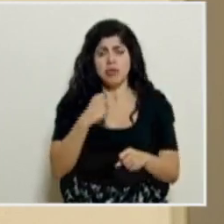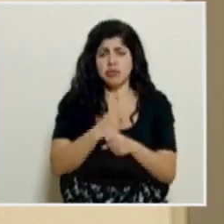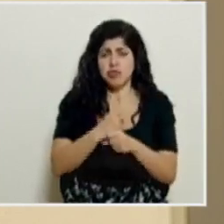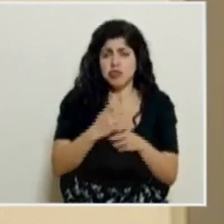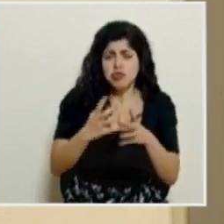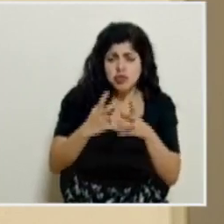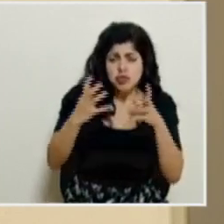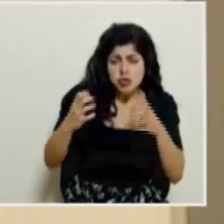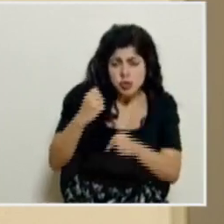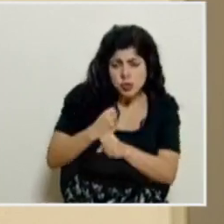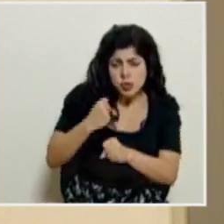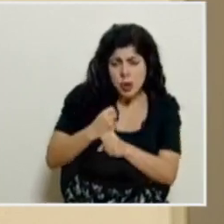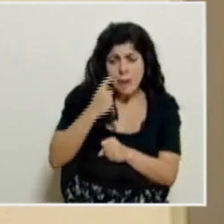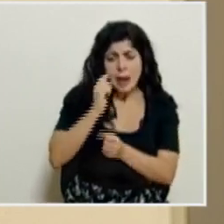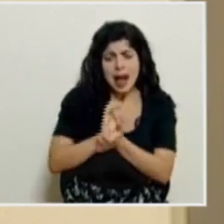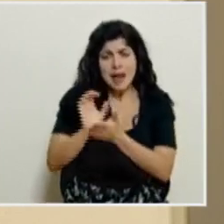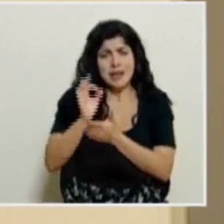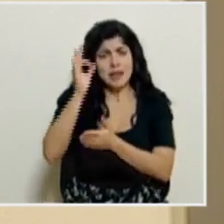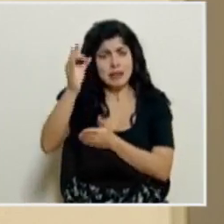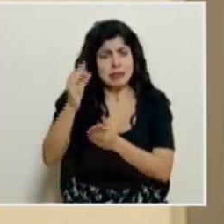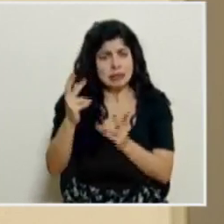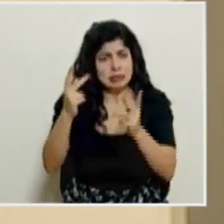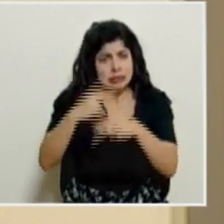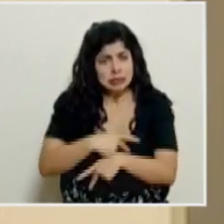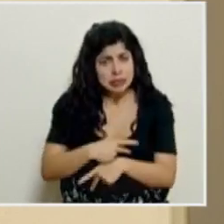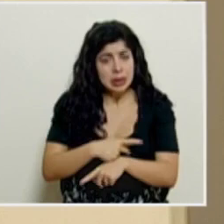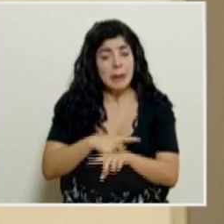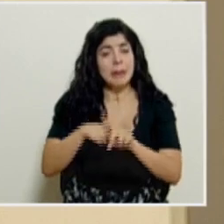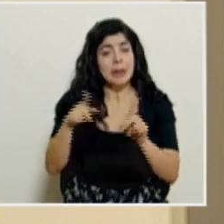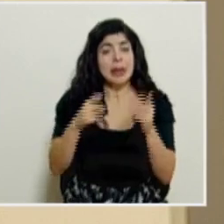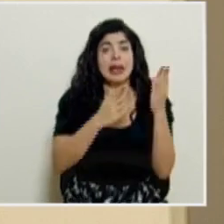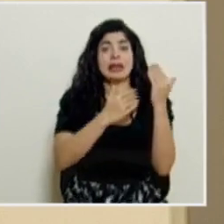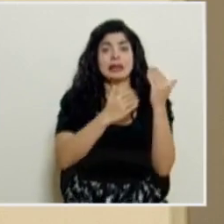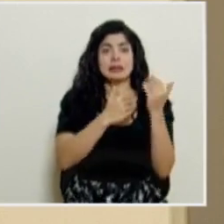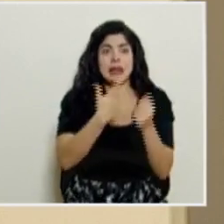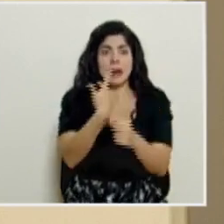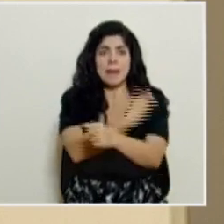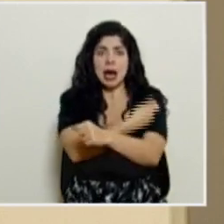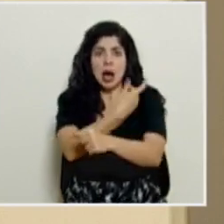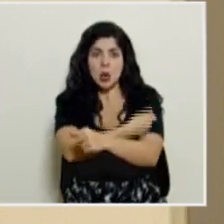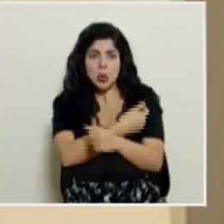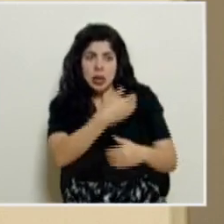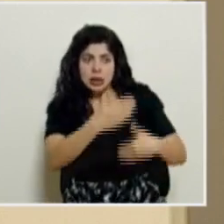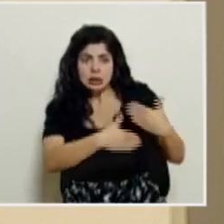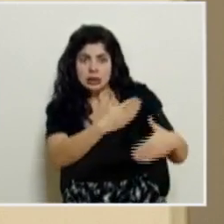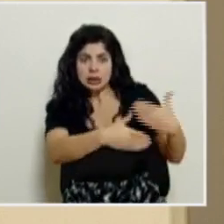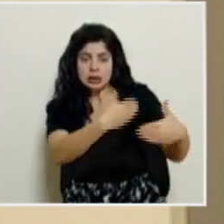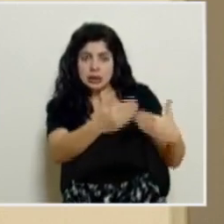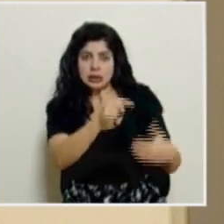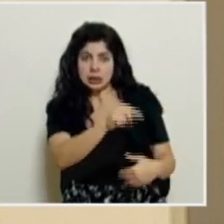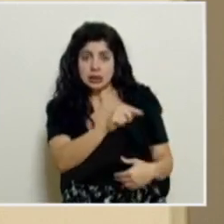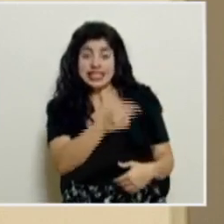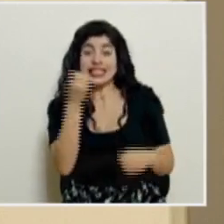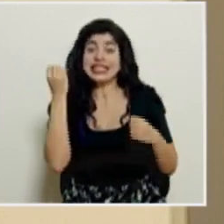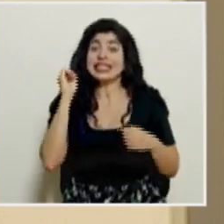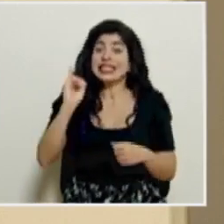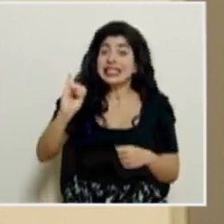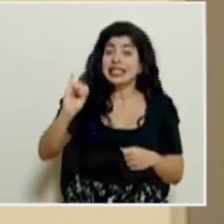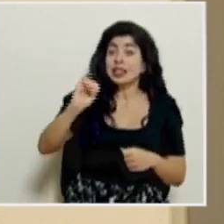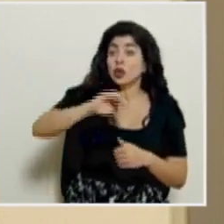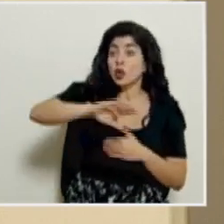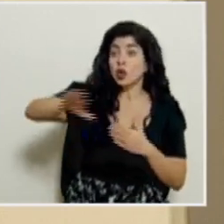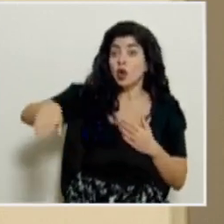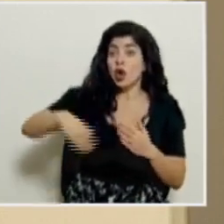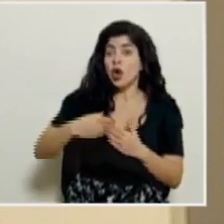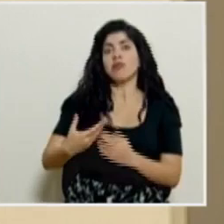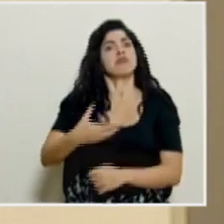no llegar a escenarios más críticos, y esperemos también, obviamente la vacunación pues va avanzando, si logramos todos